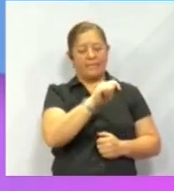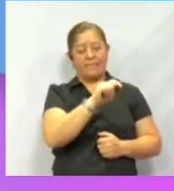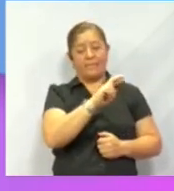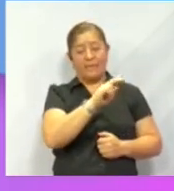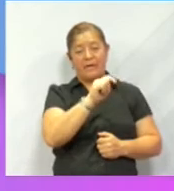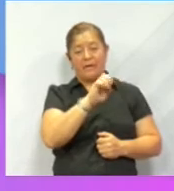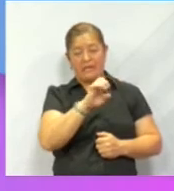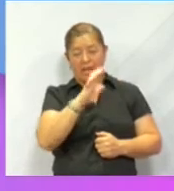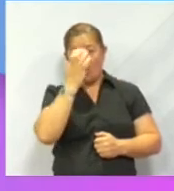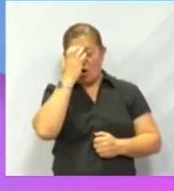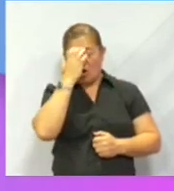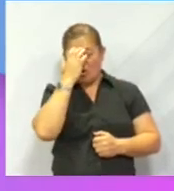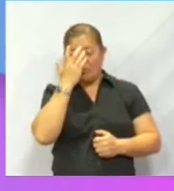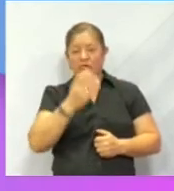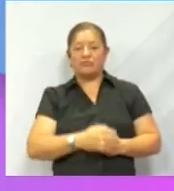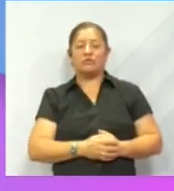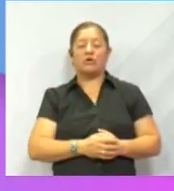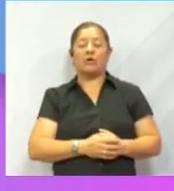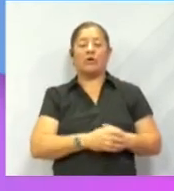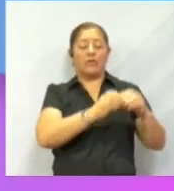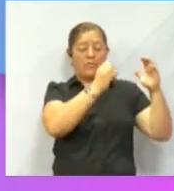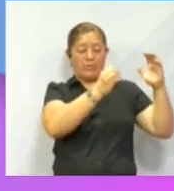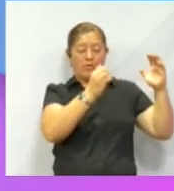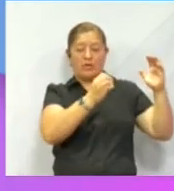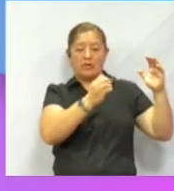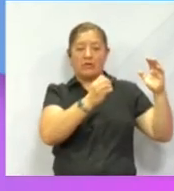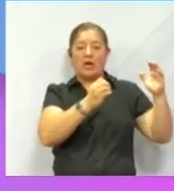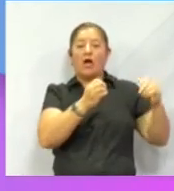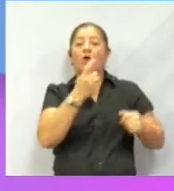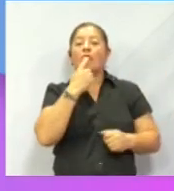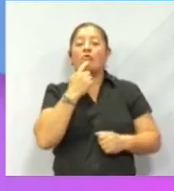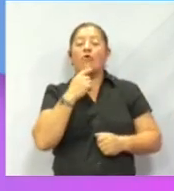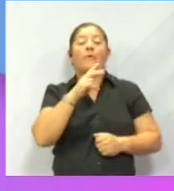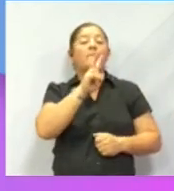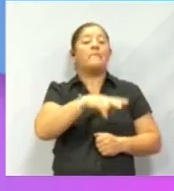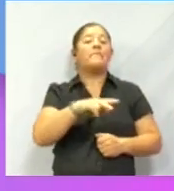conocido como el planeta rojo. ¿Mentira o verdad?